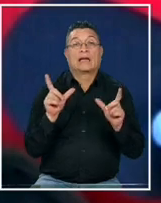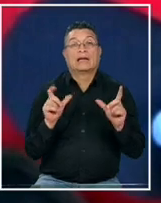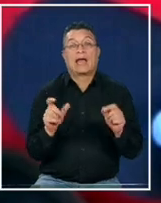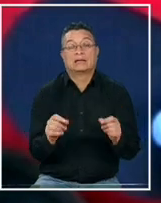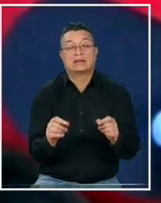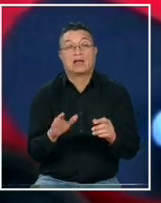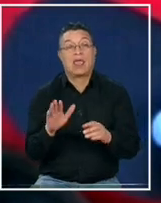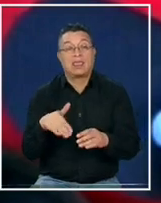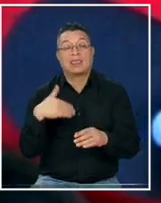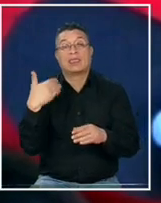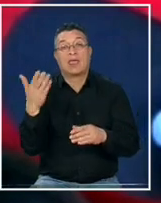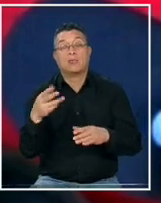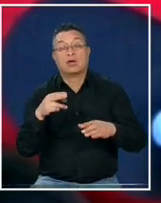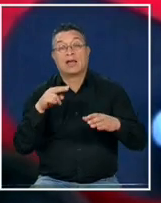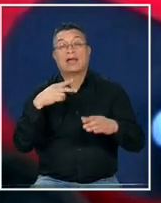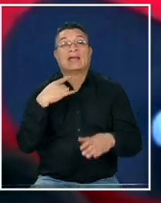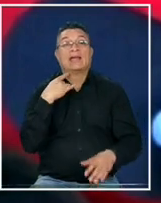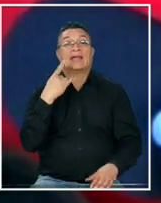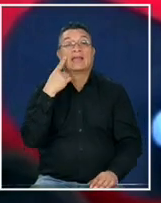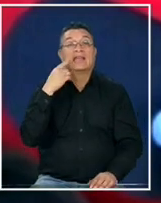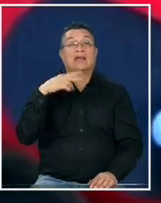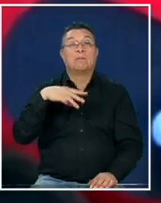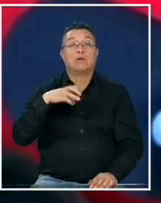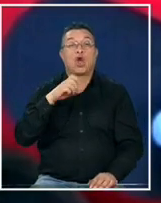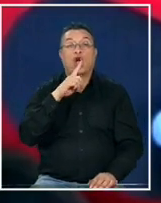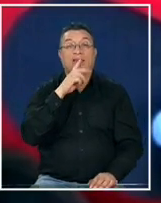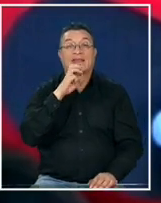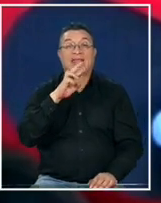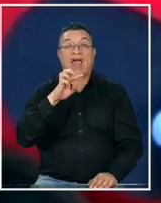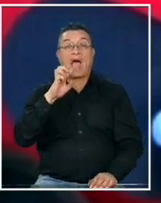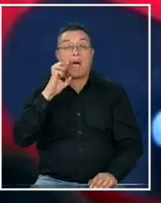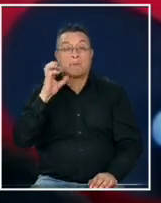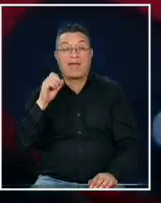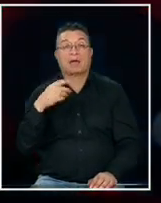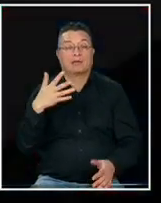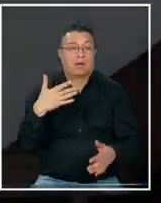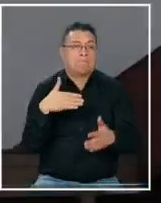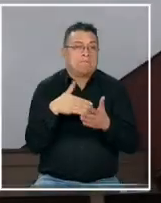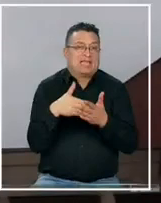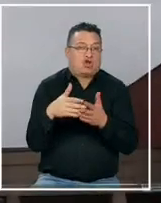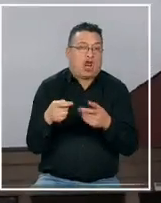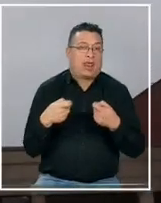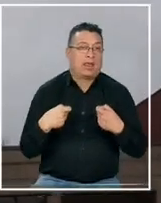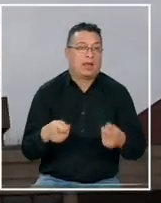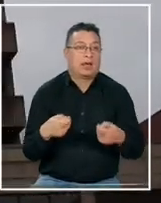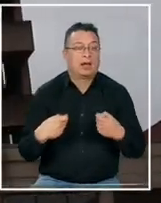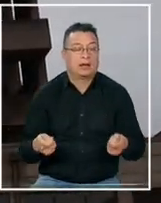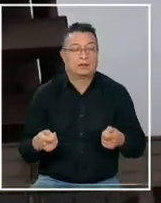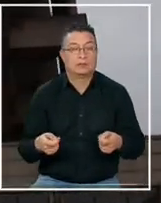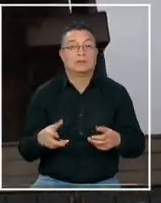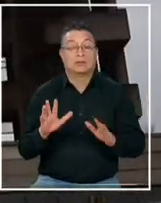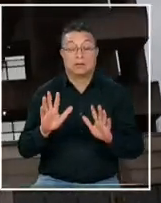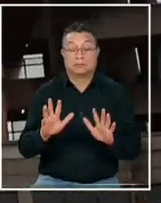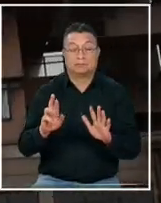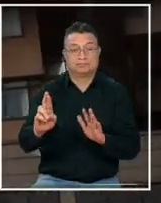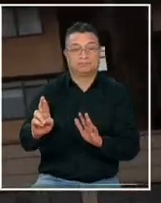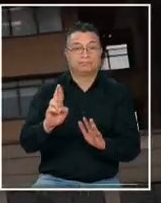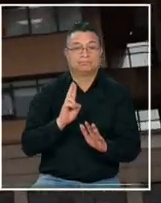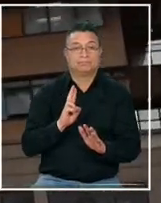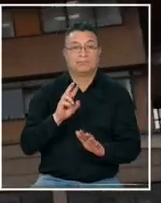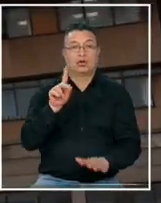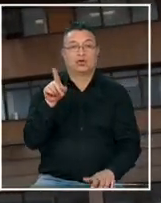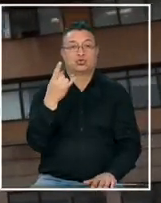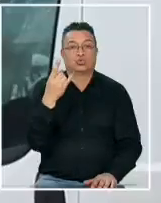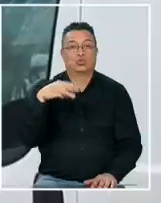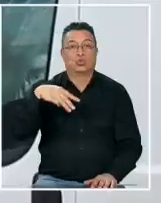después una quimioterapia por varios meses entonces estamos hablando de millones de pesos queda esperar el resultado del sumario y